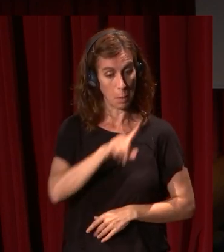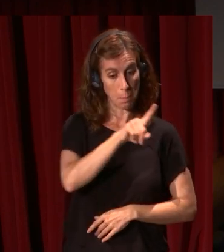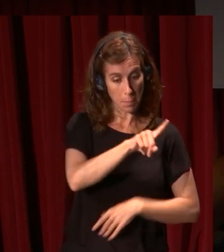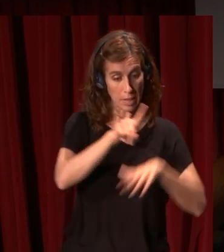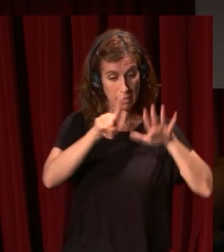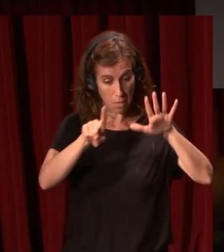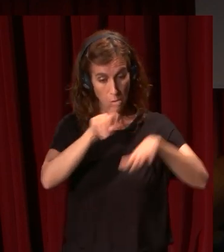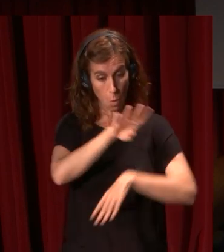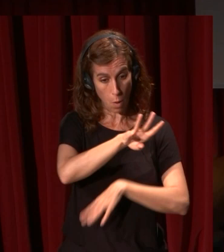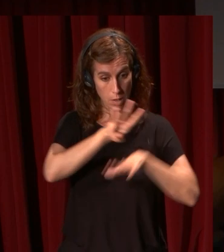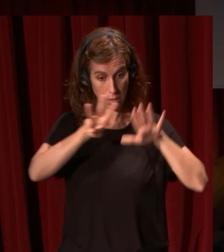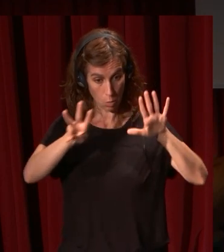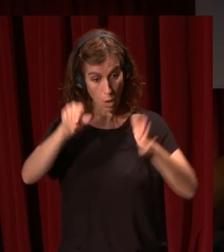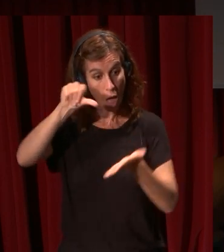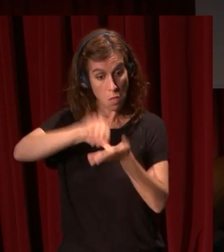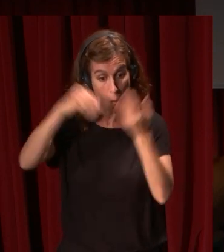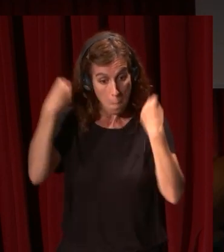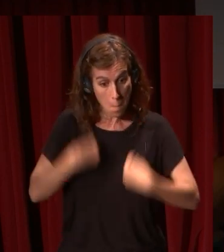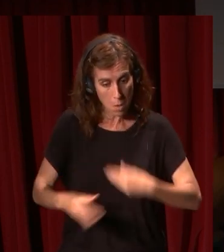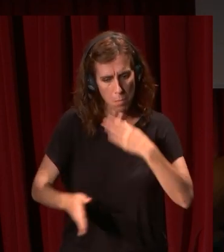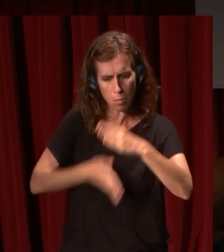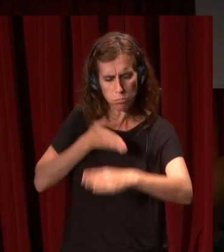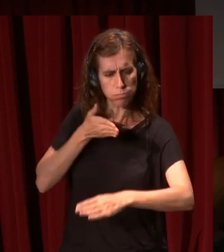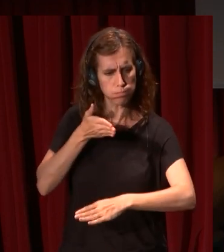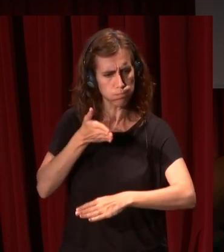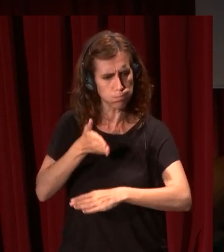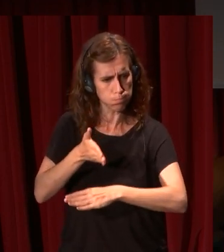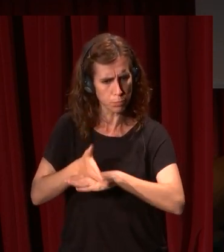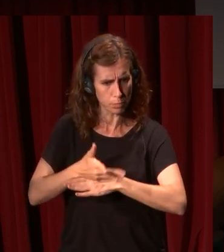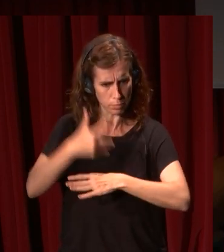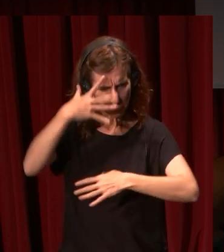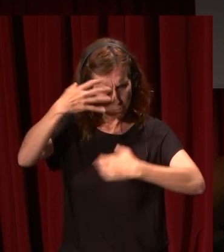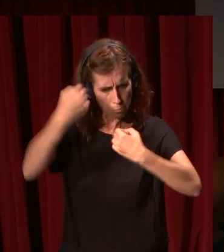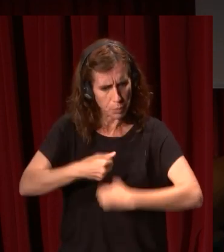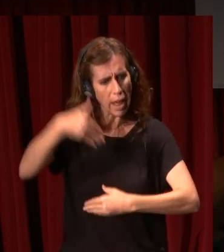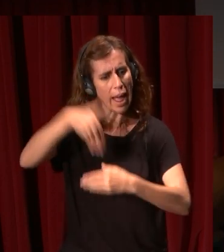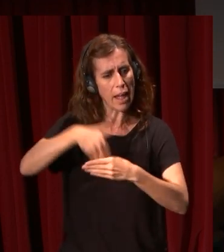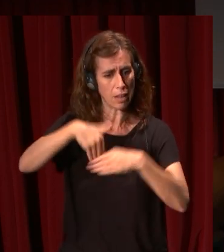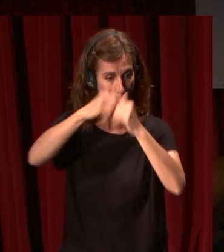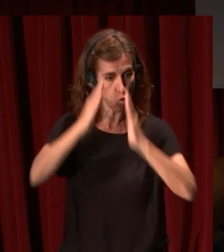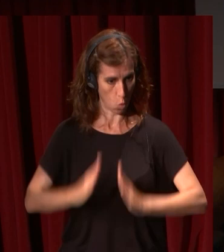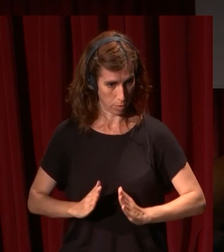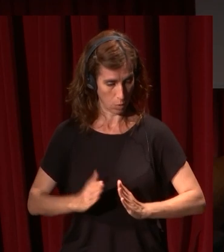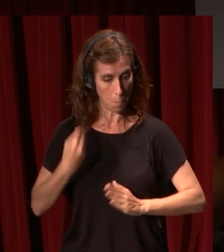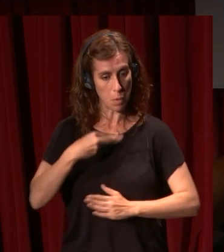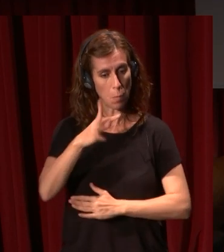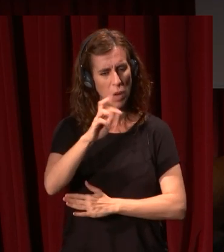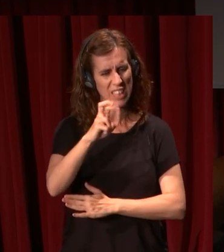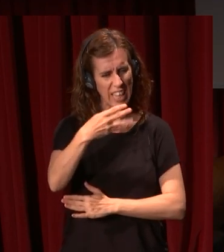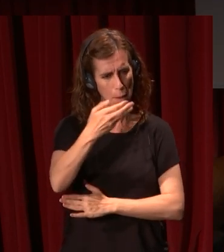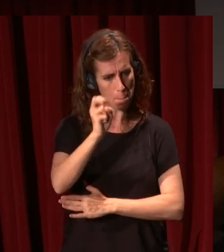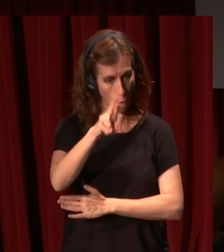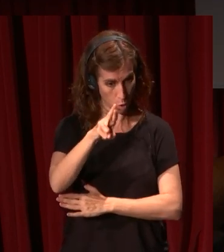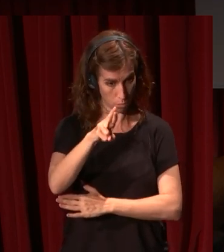1648 y a esa ciudad va también uno de los principales especialistas en interiores domésticos holandeses que es Gerard Terborg y